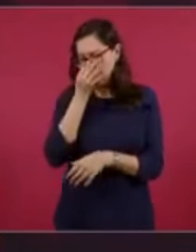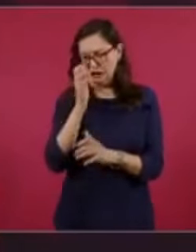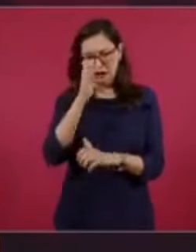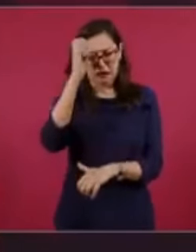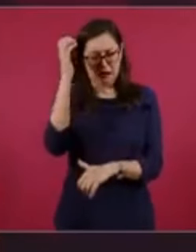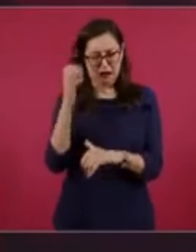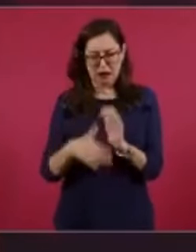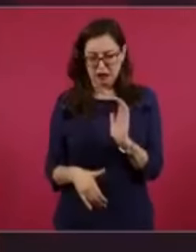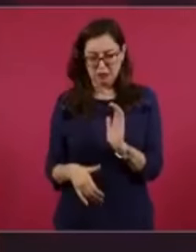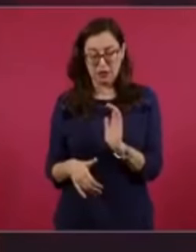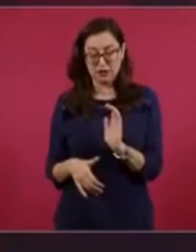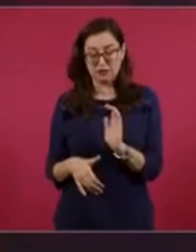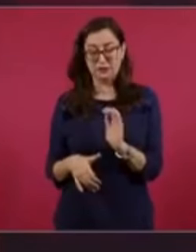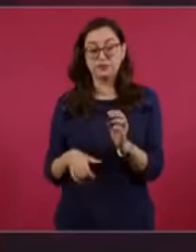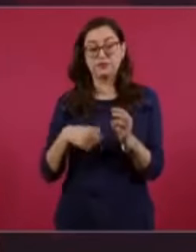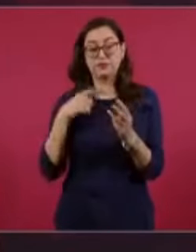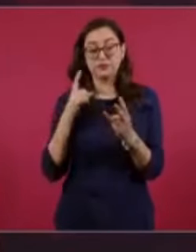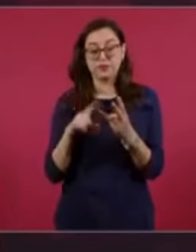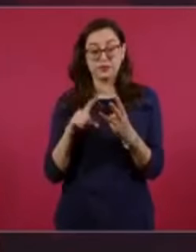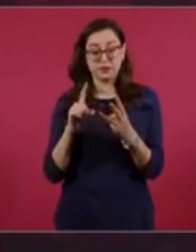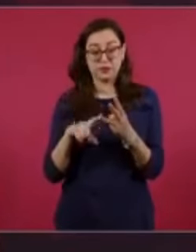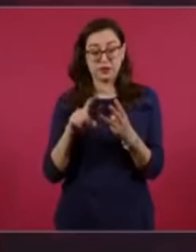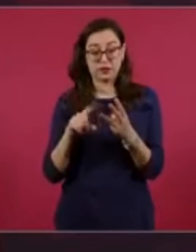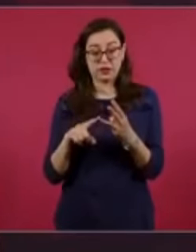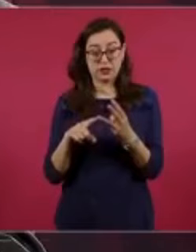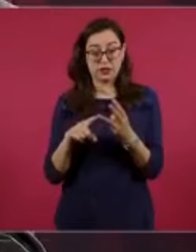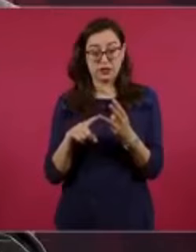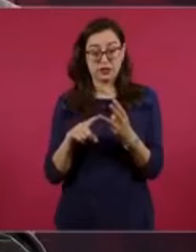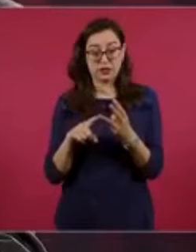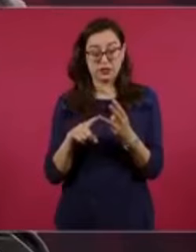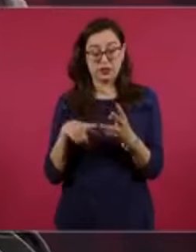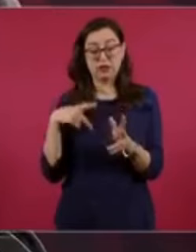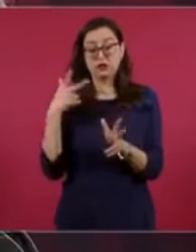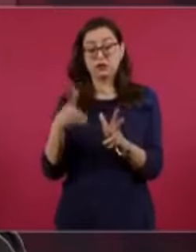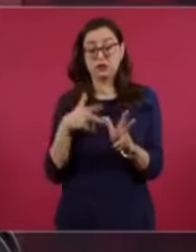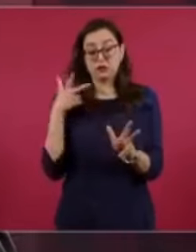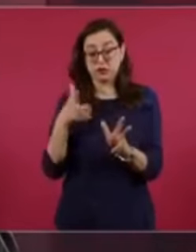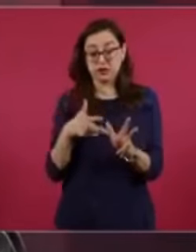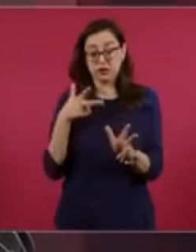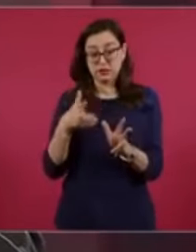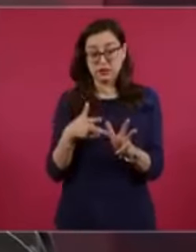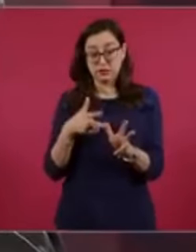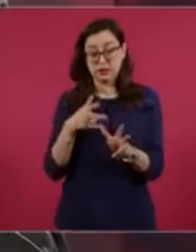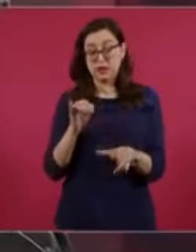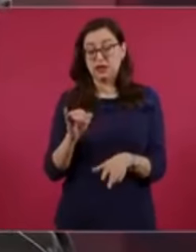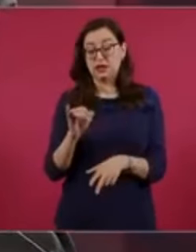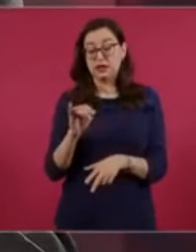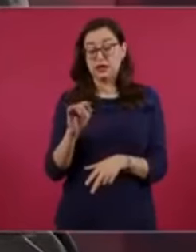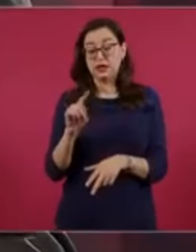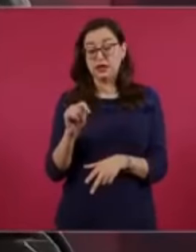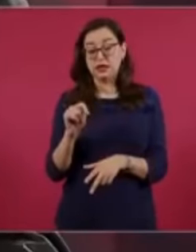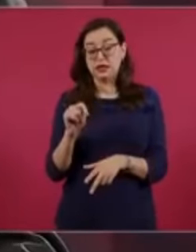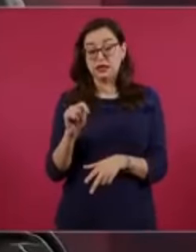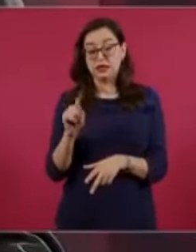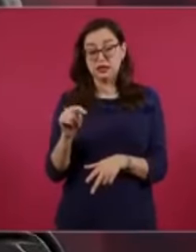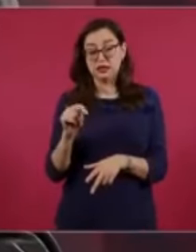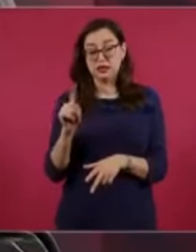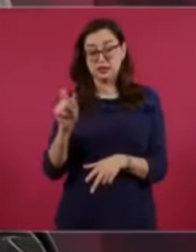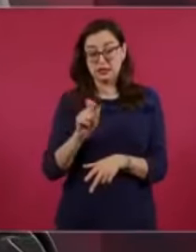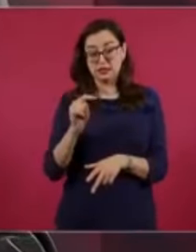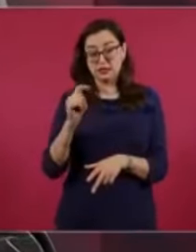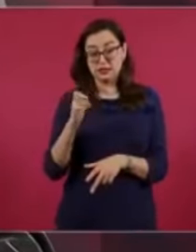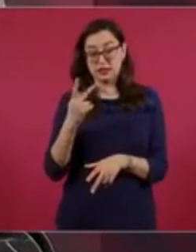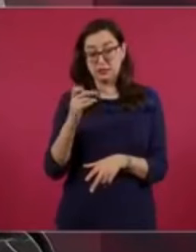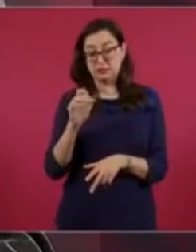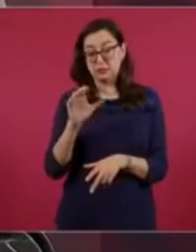ya trabajándose en el ferrocarril de Ixtepec hasta los límites